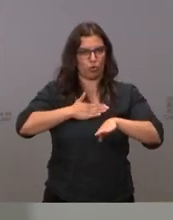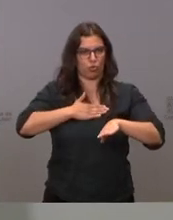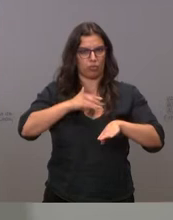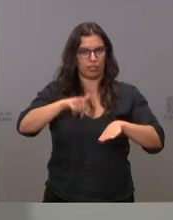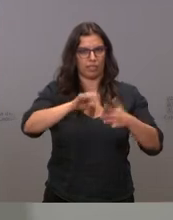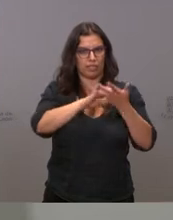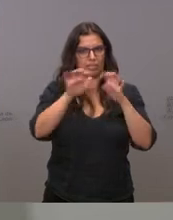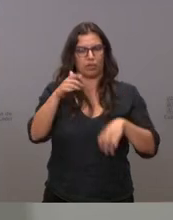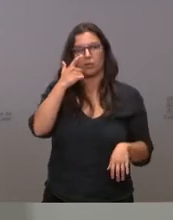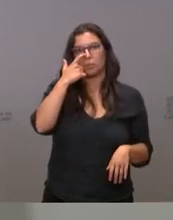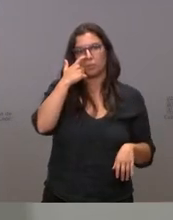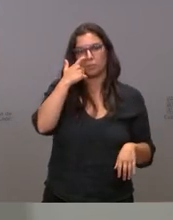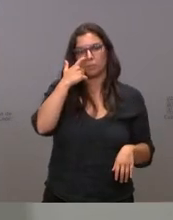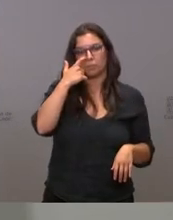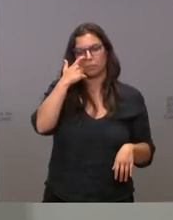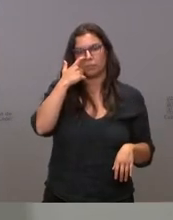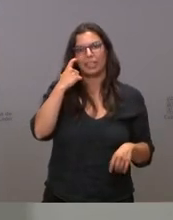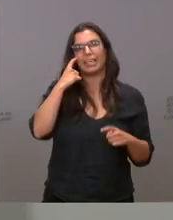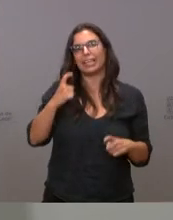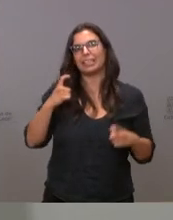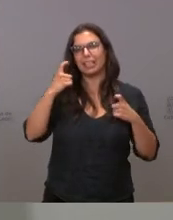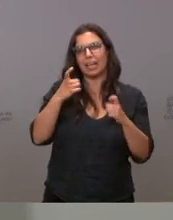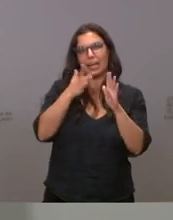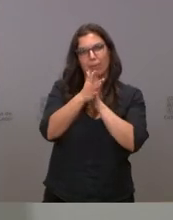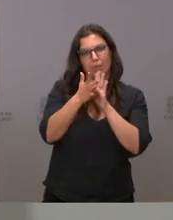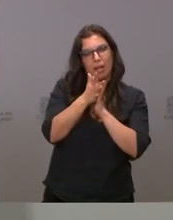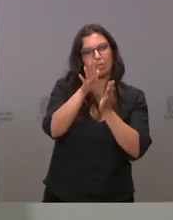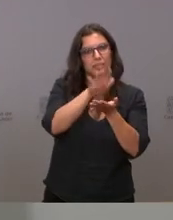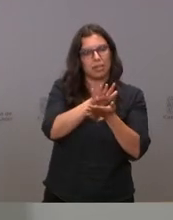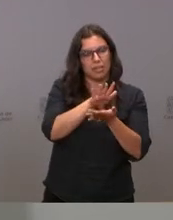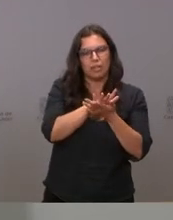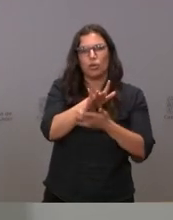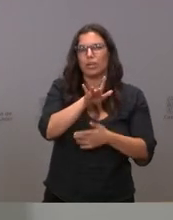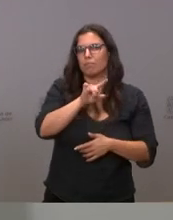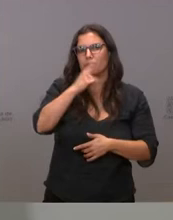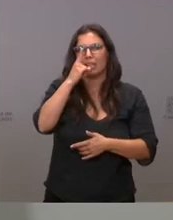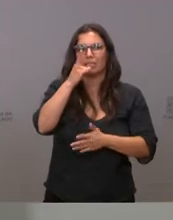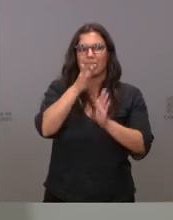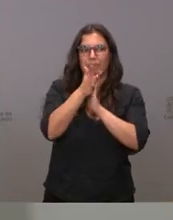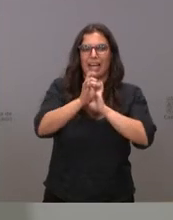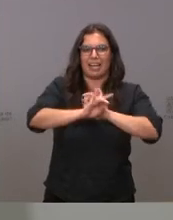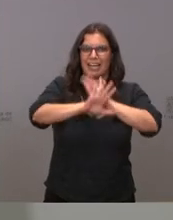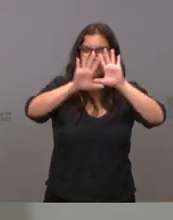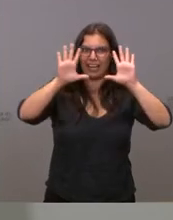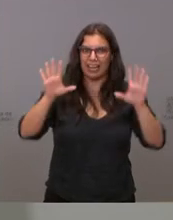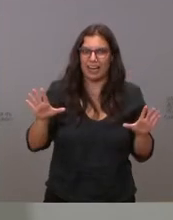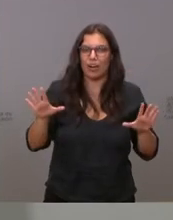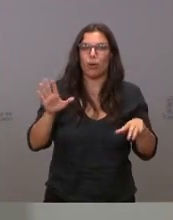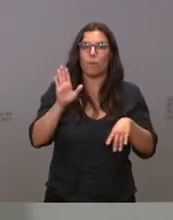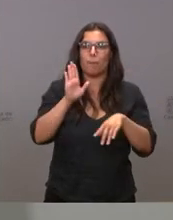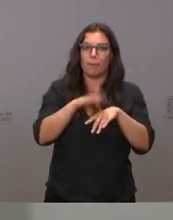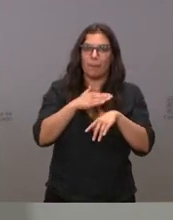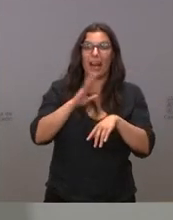y que vamos a intentar explicarlas con tranquilidad y, sobre todo, explicarlas con la claridad suficiente como para que incluso